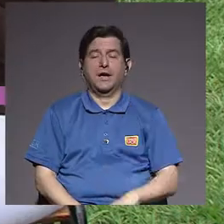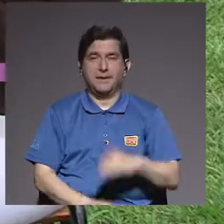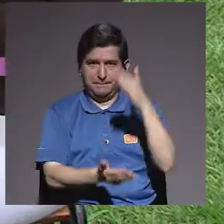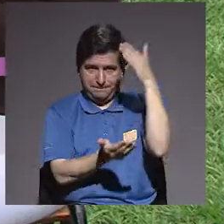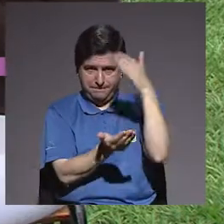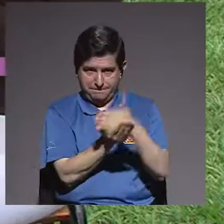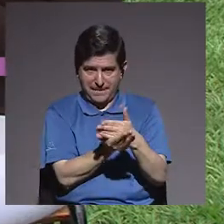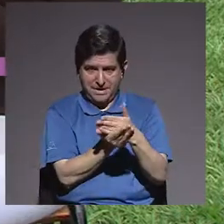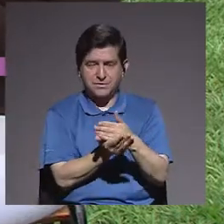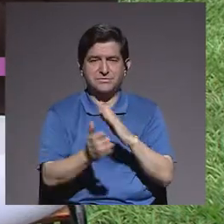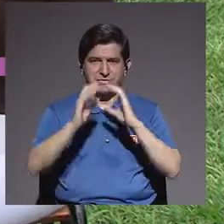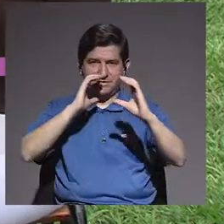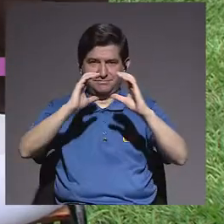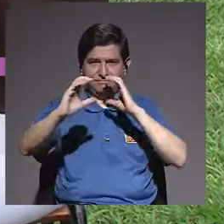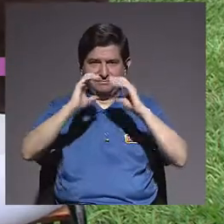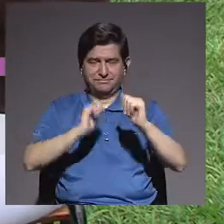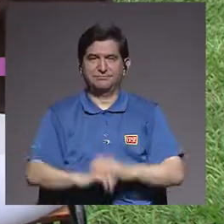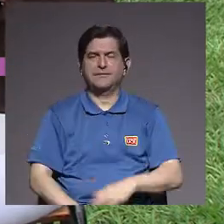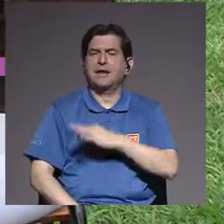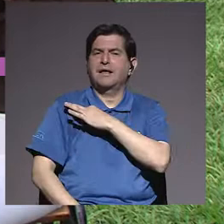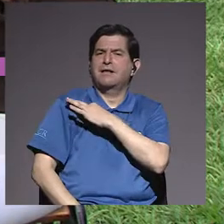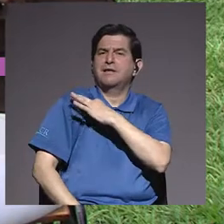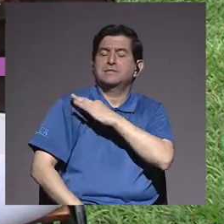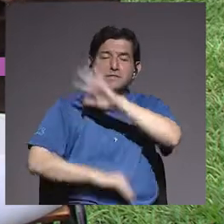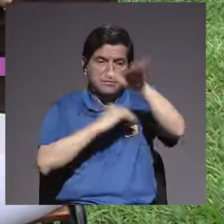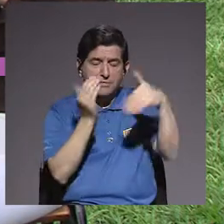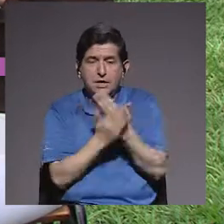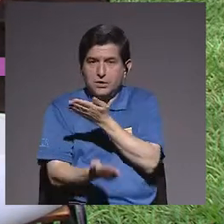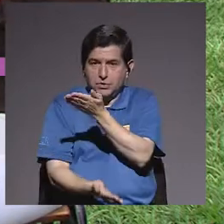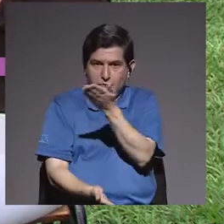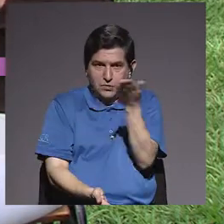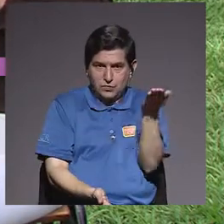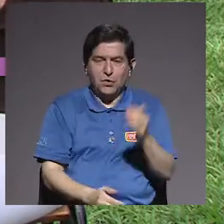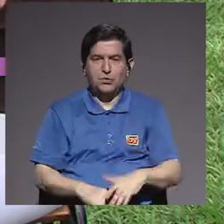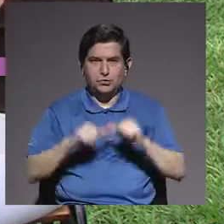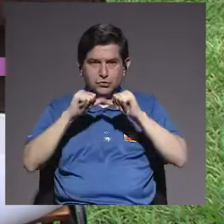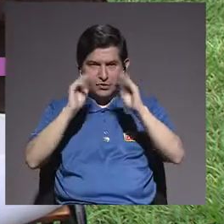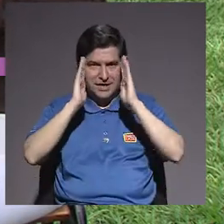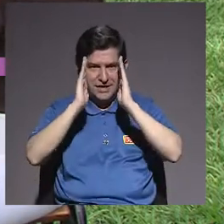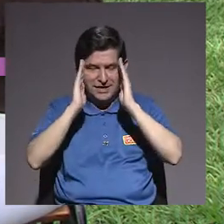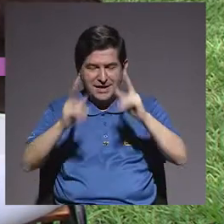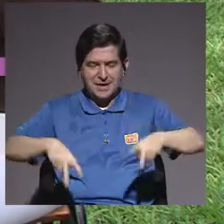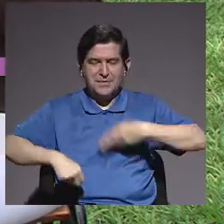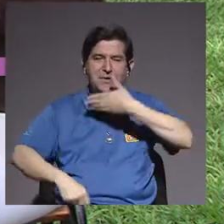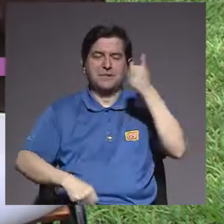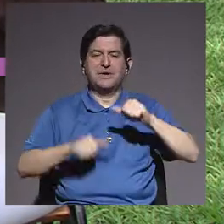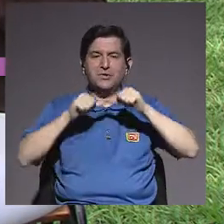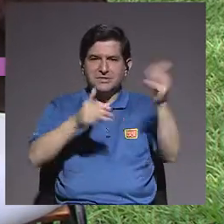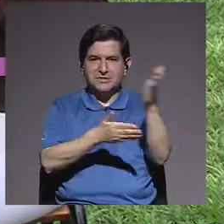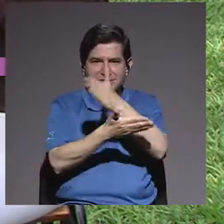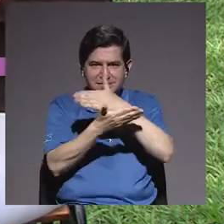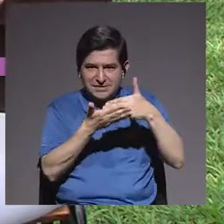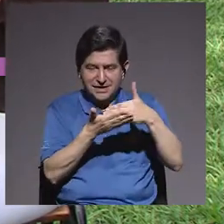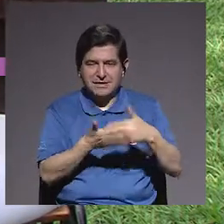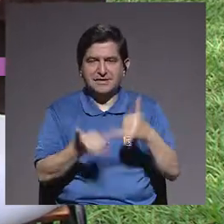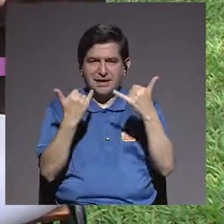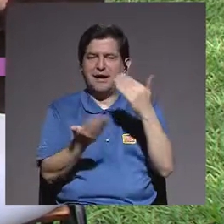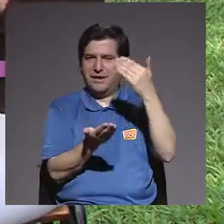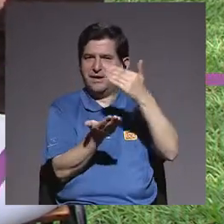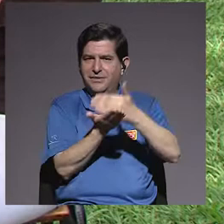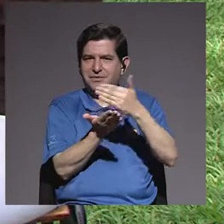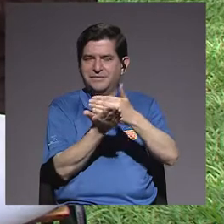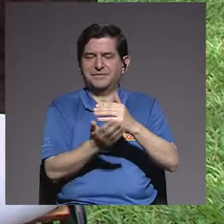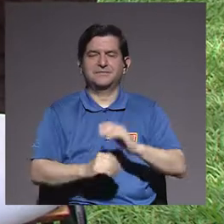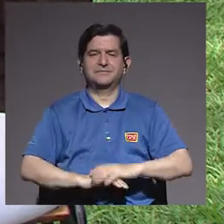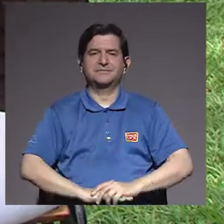a hacer una pausa en esta conversación. Los invito a todos y a todas que sigan con más de Vivir Mejor en nuestro siguiente segmento. Vamos a hacer